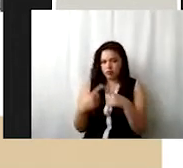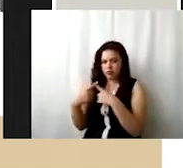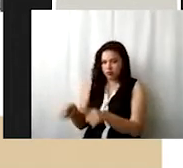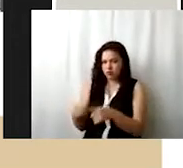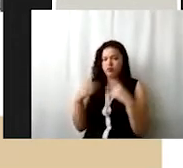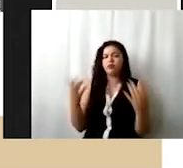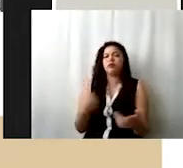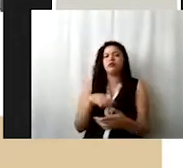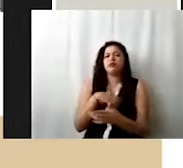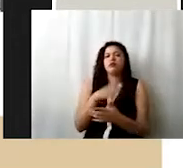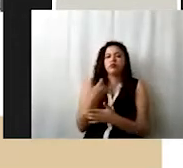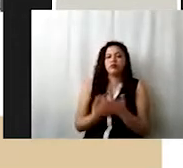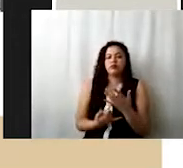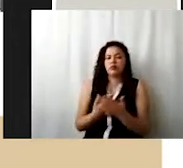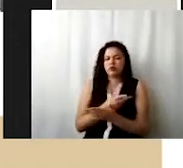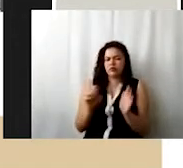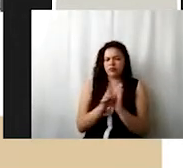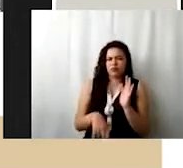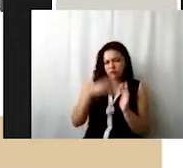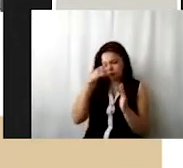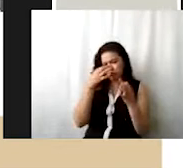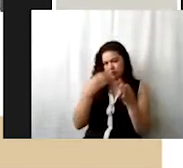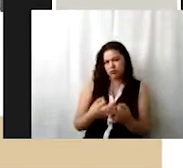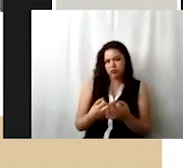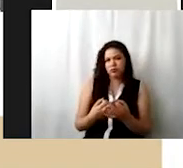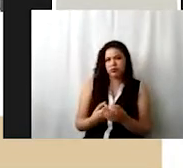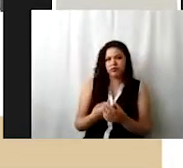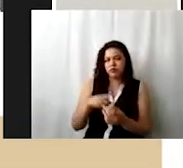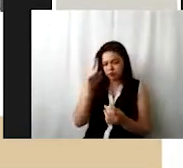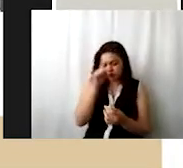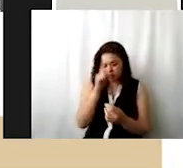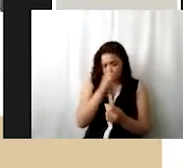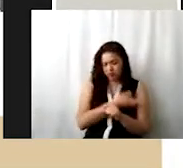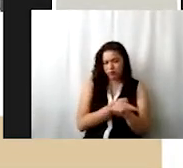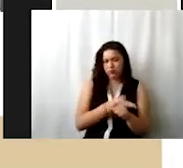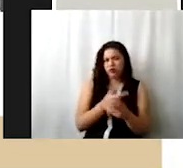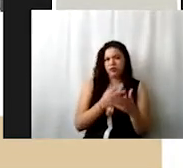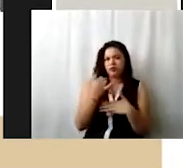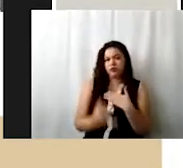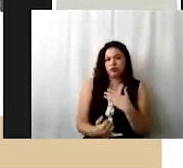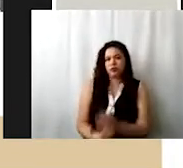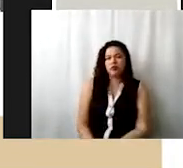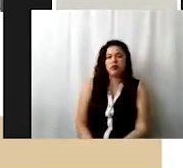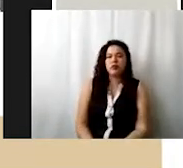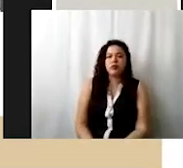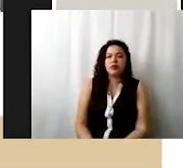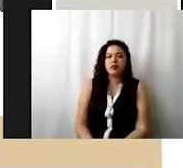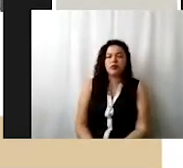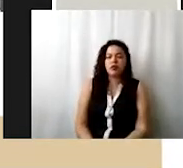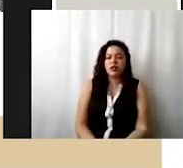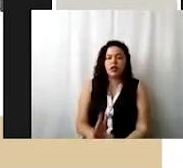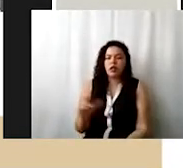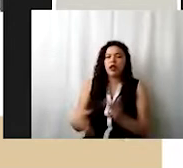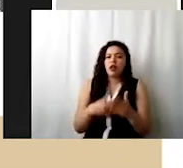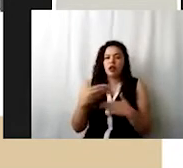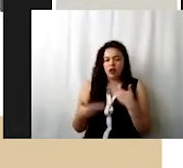un ejemplo de la forma como correcta que se sugiere registrar el proyecto y cómo de ahí se van a derivar los servicios,